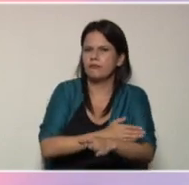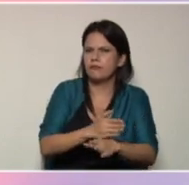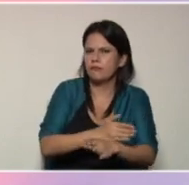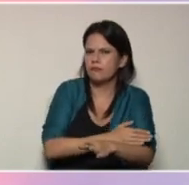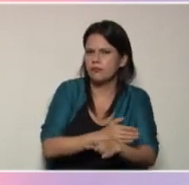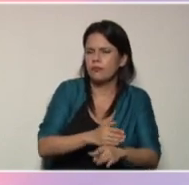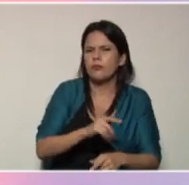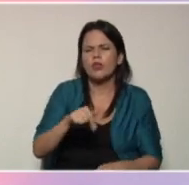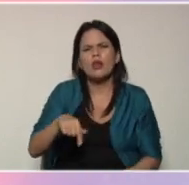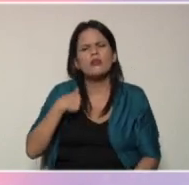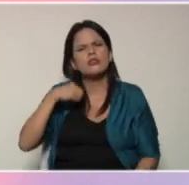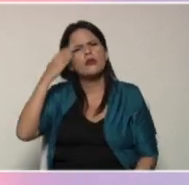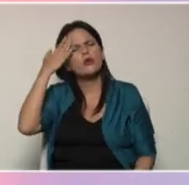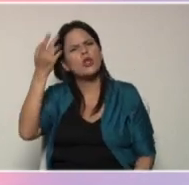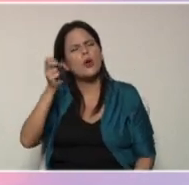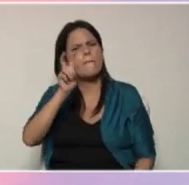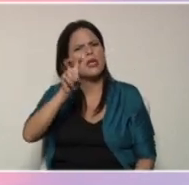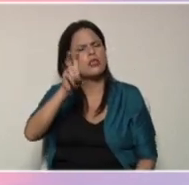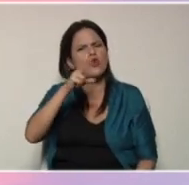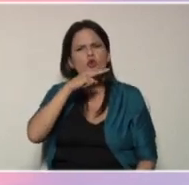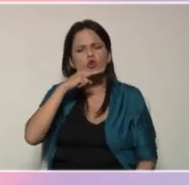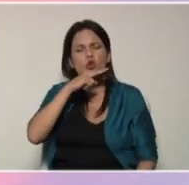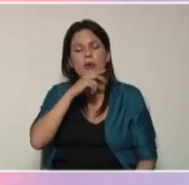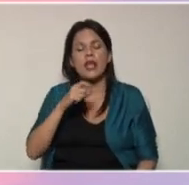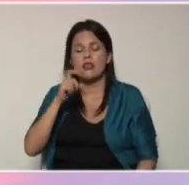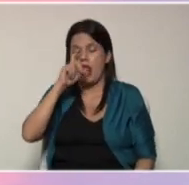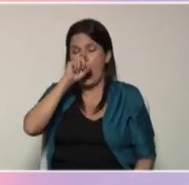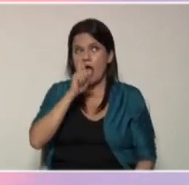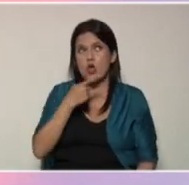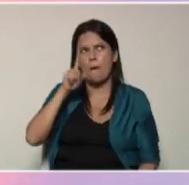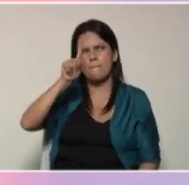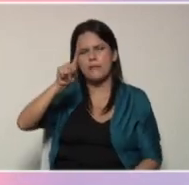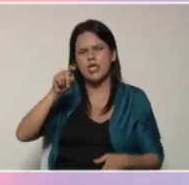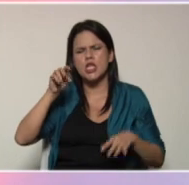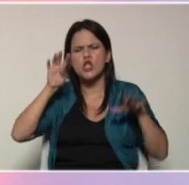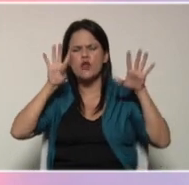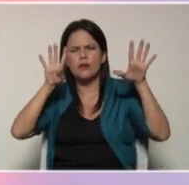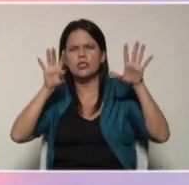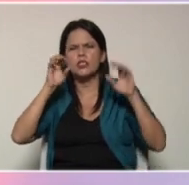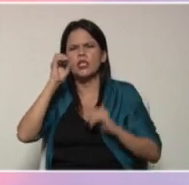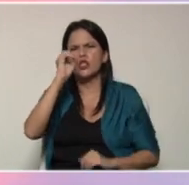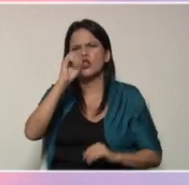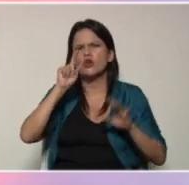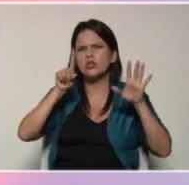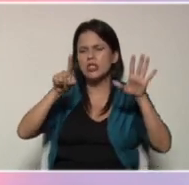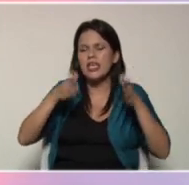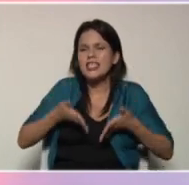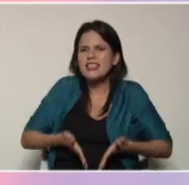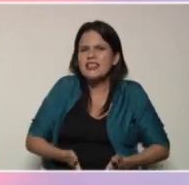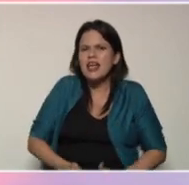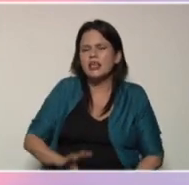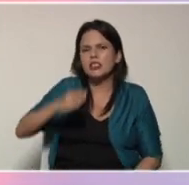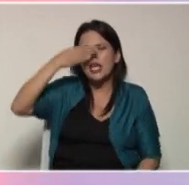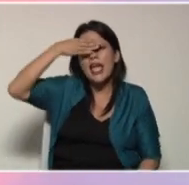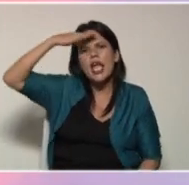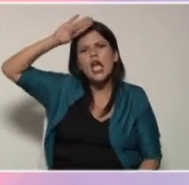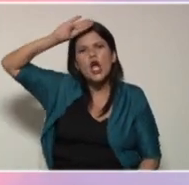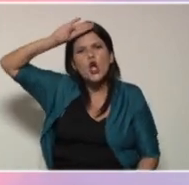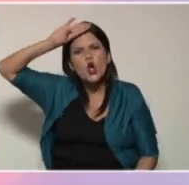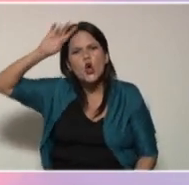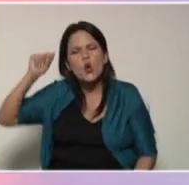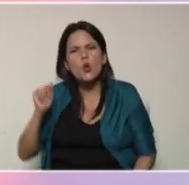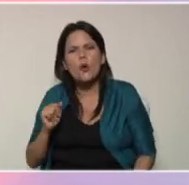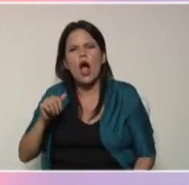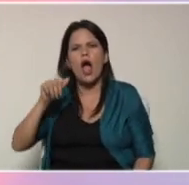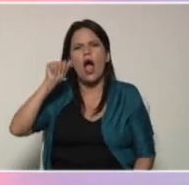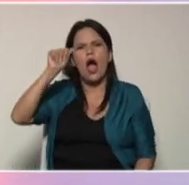¿Sabían ustedes que un 22 de octubre del año 1906 nace en La Habana, Cuba, Aurelio Valdor